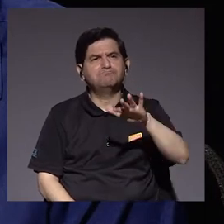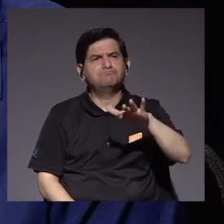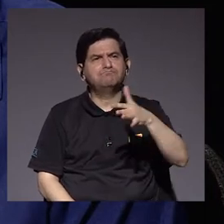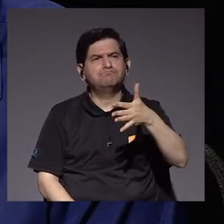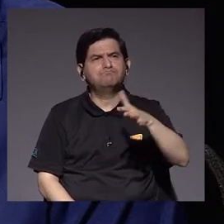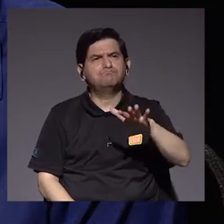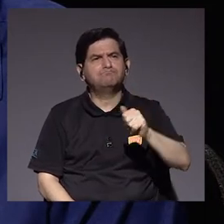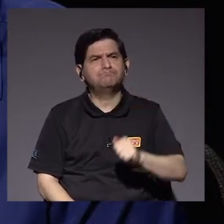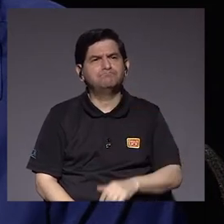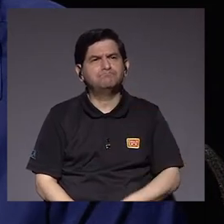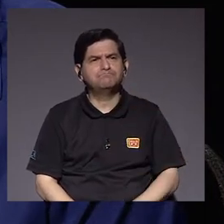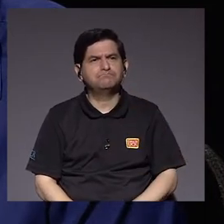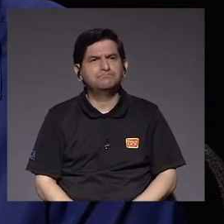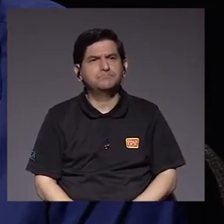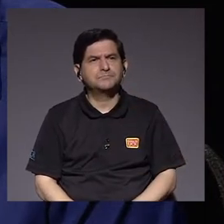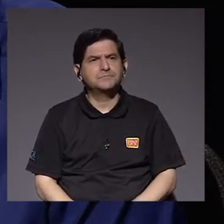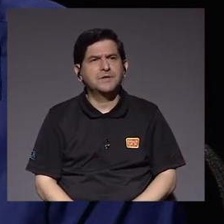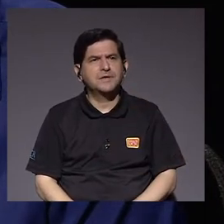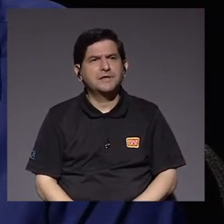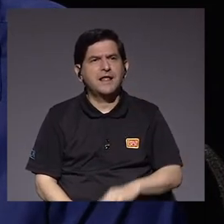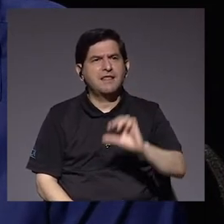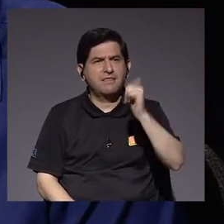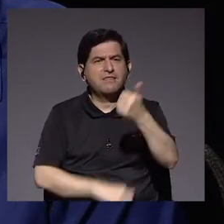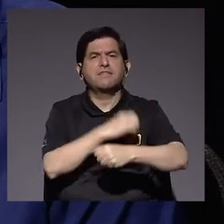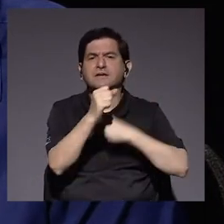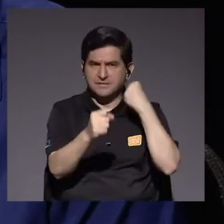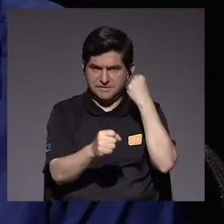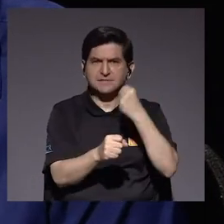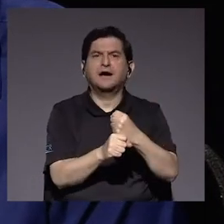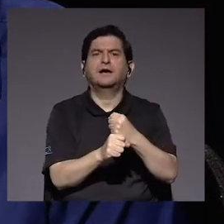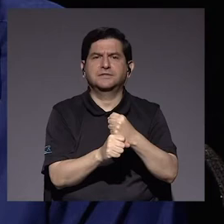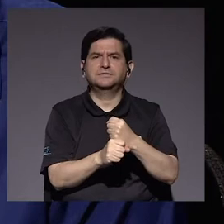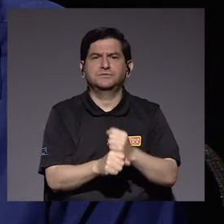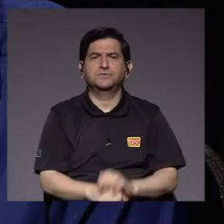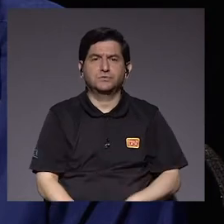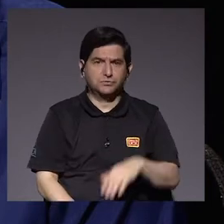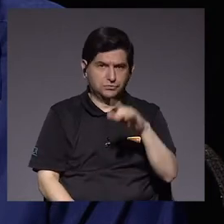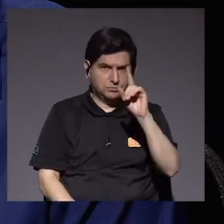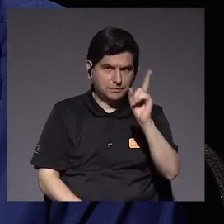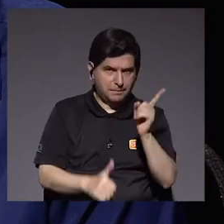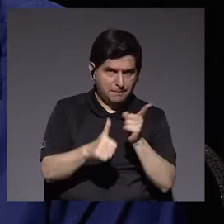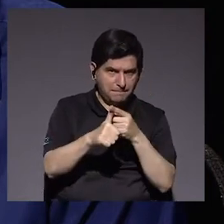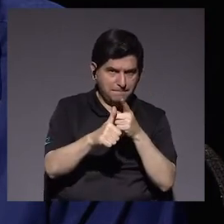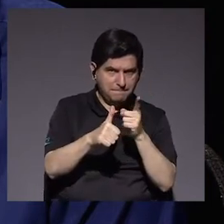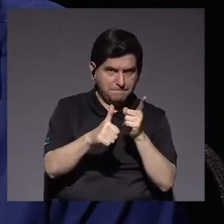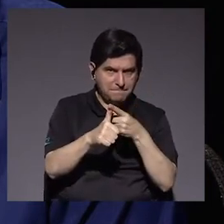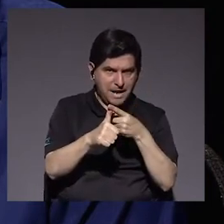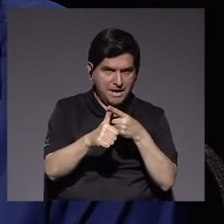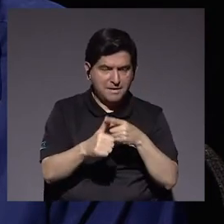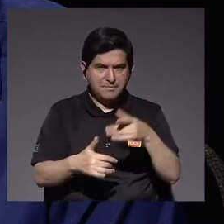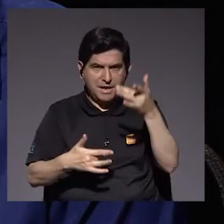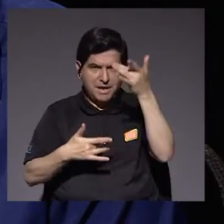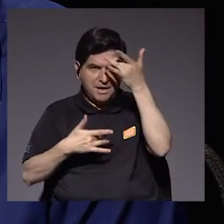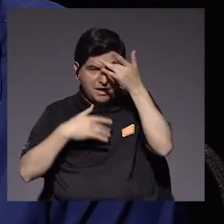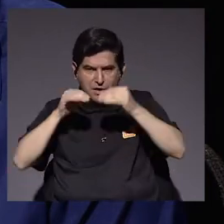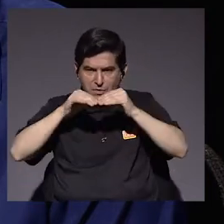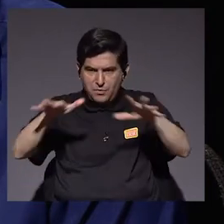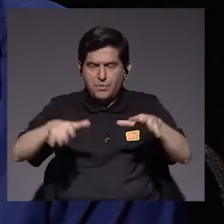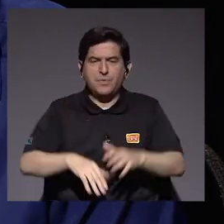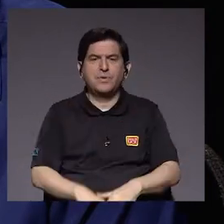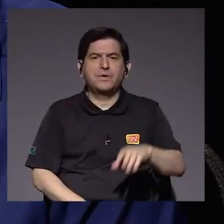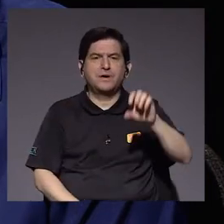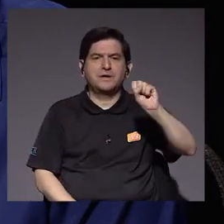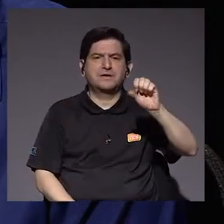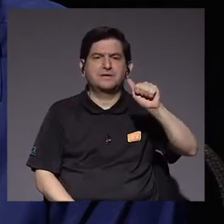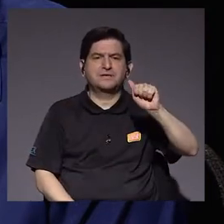de un poco más de 10 años hubo una primera epidemia causada por